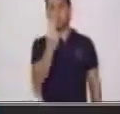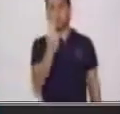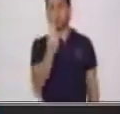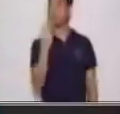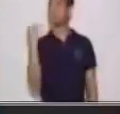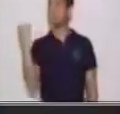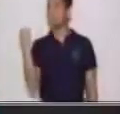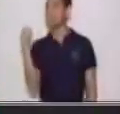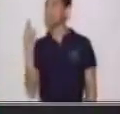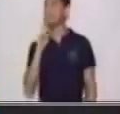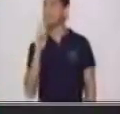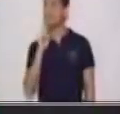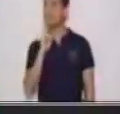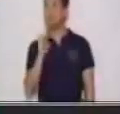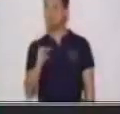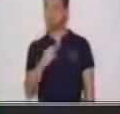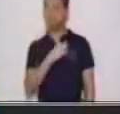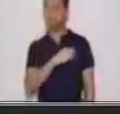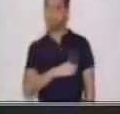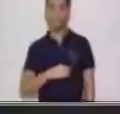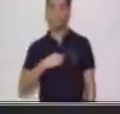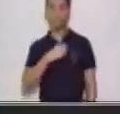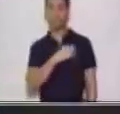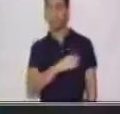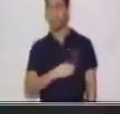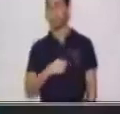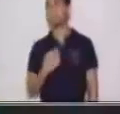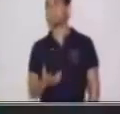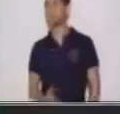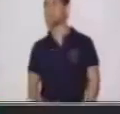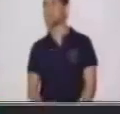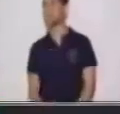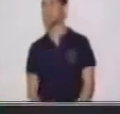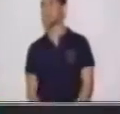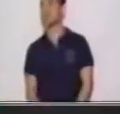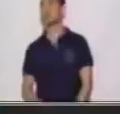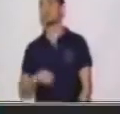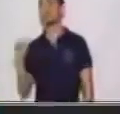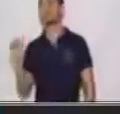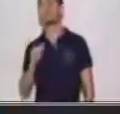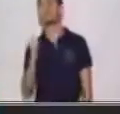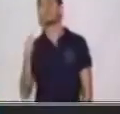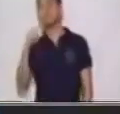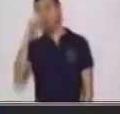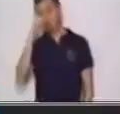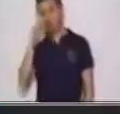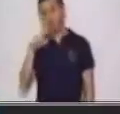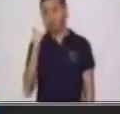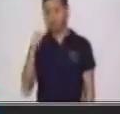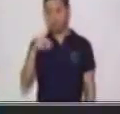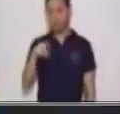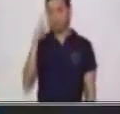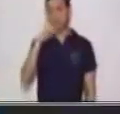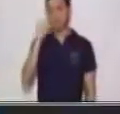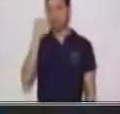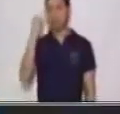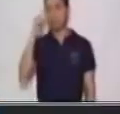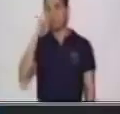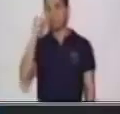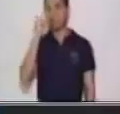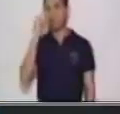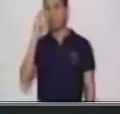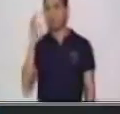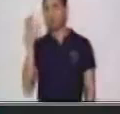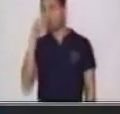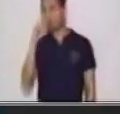son verbos de pasión. Muy bien. Tenemos también los transitivos. ¿Encontramos alguno acá? ¿Sí?